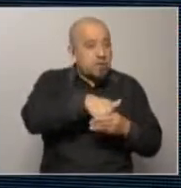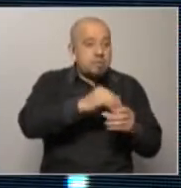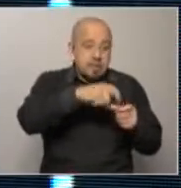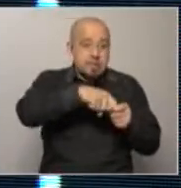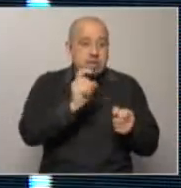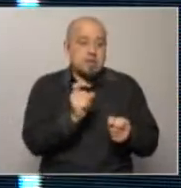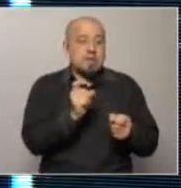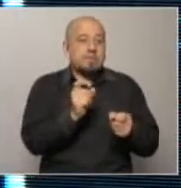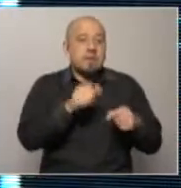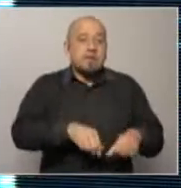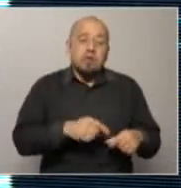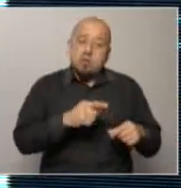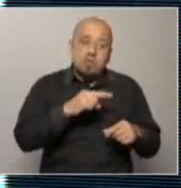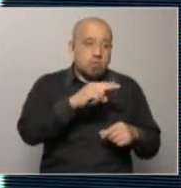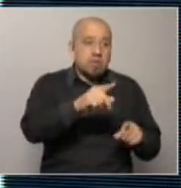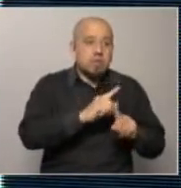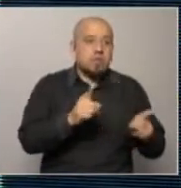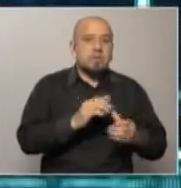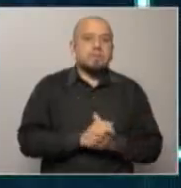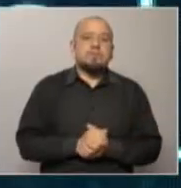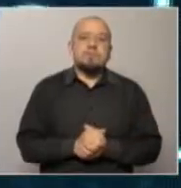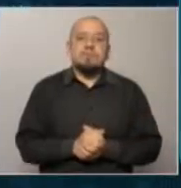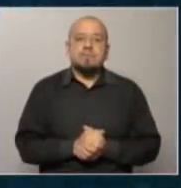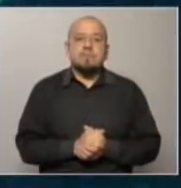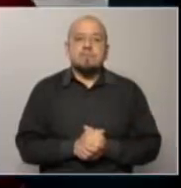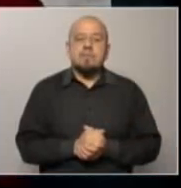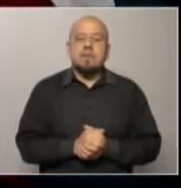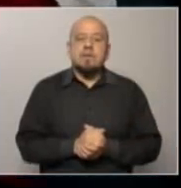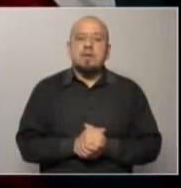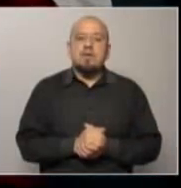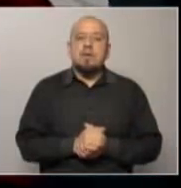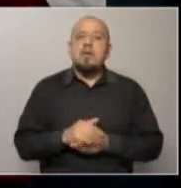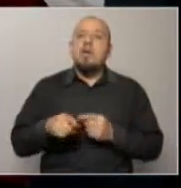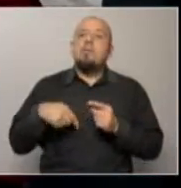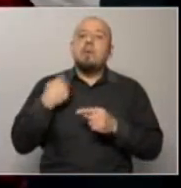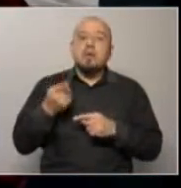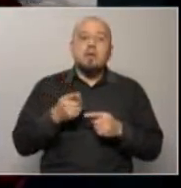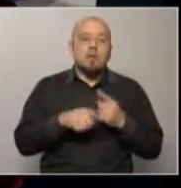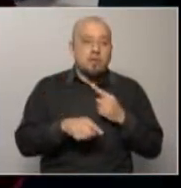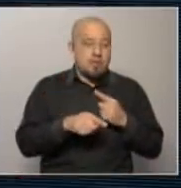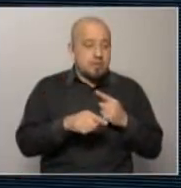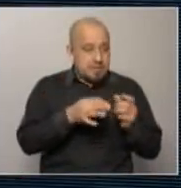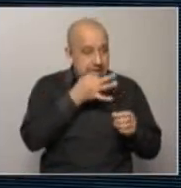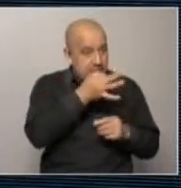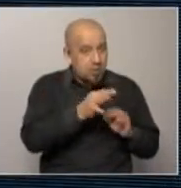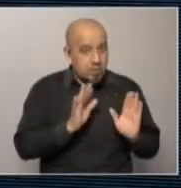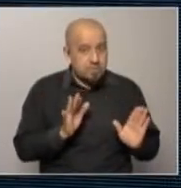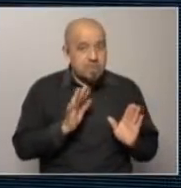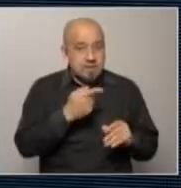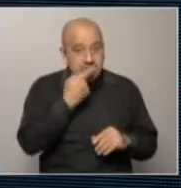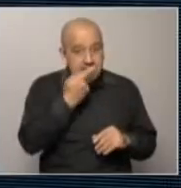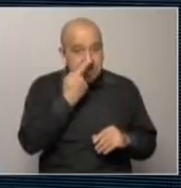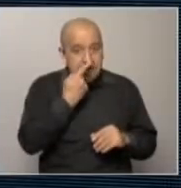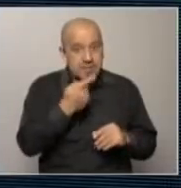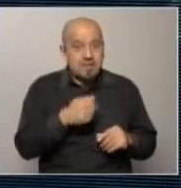impresión es que esto no va a salir bien mañana vamos a estar hablando del tema te tengo un último dato que capaz que es interesante